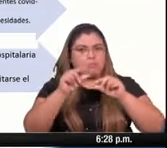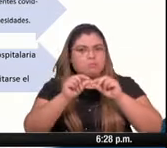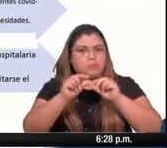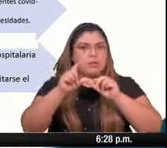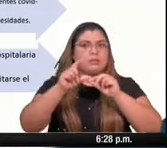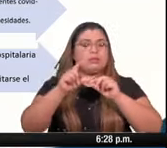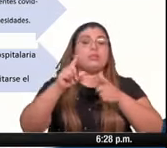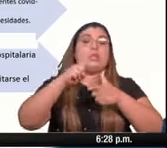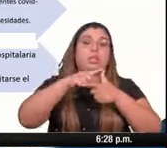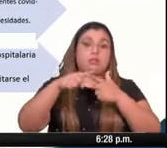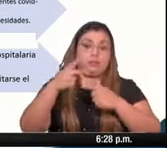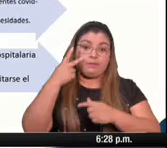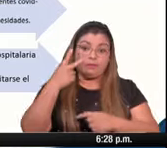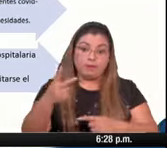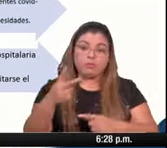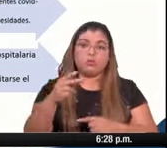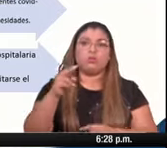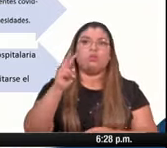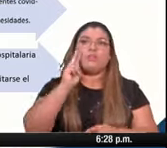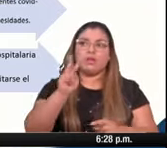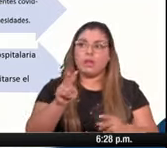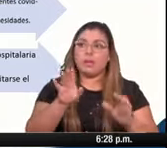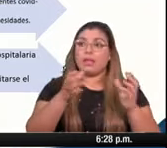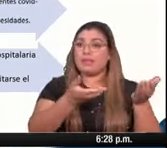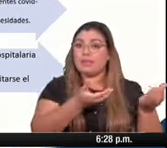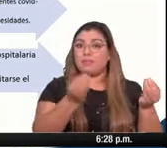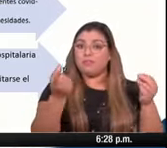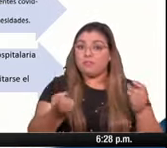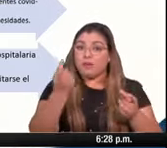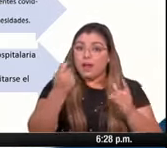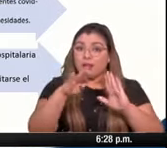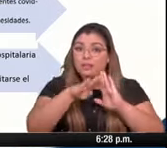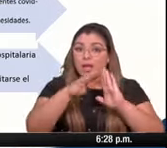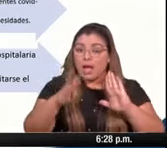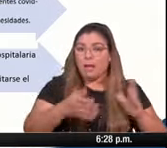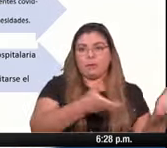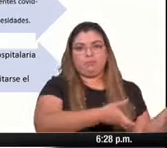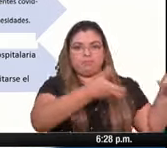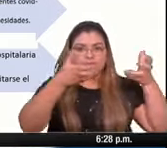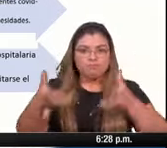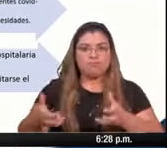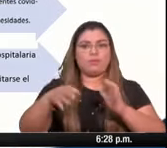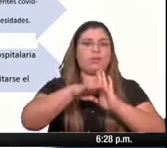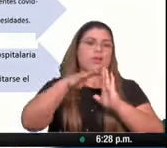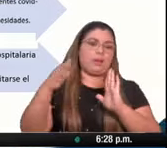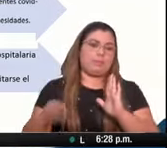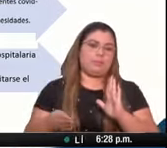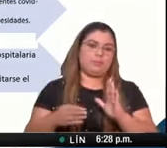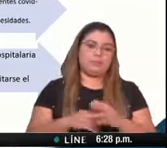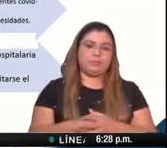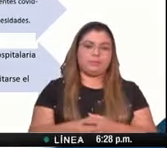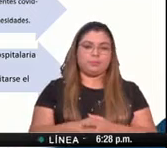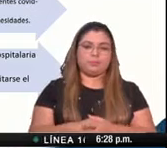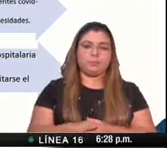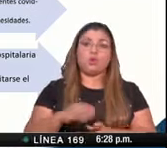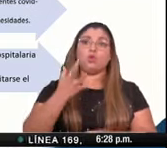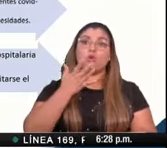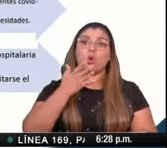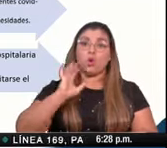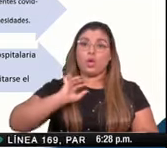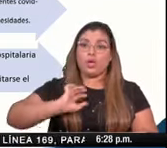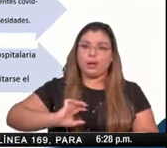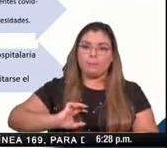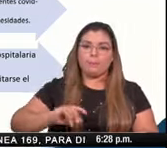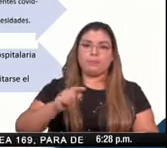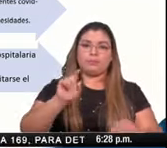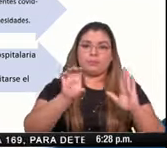instalada hospitalaria y su vigilancia ante el desborde de dos indicadores además de la vigilancia y refuerzo